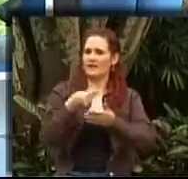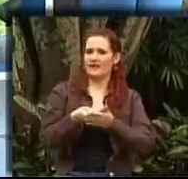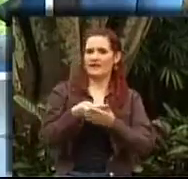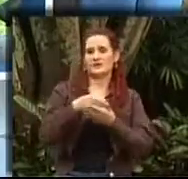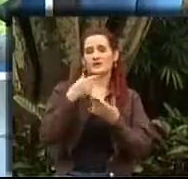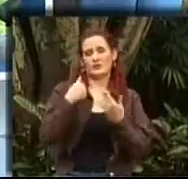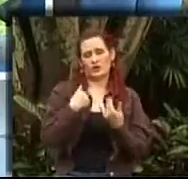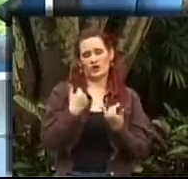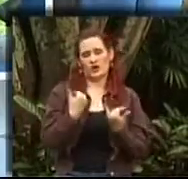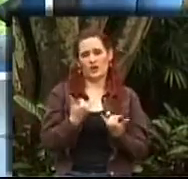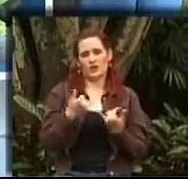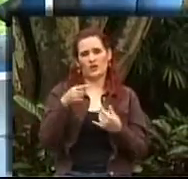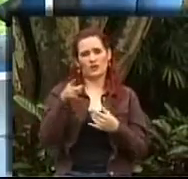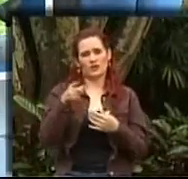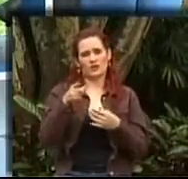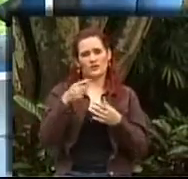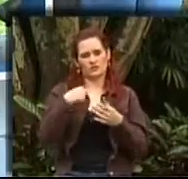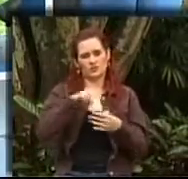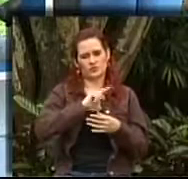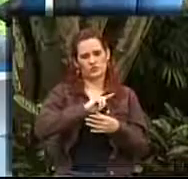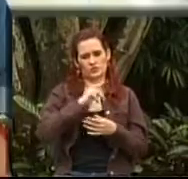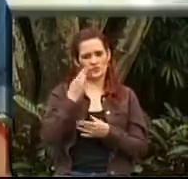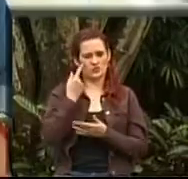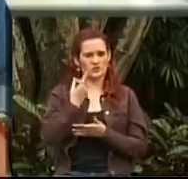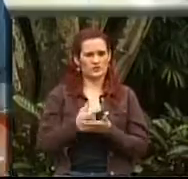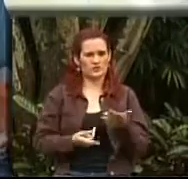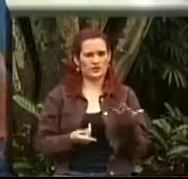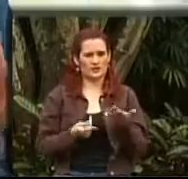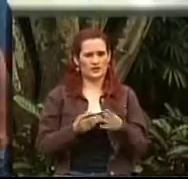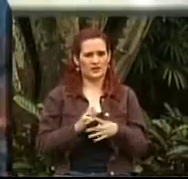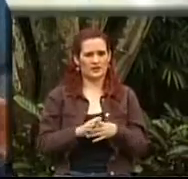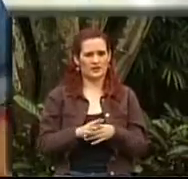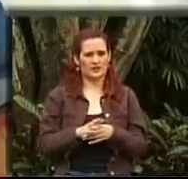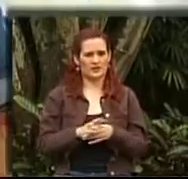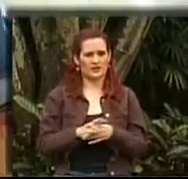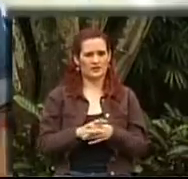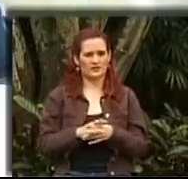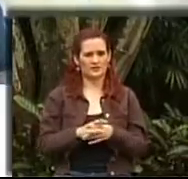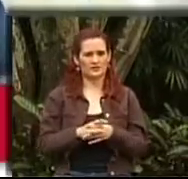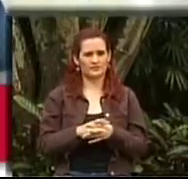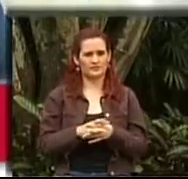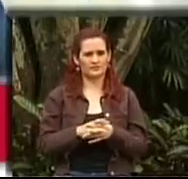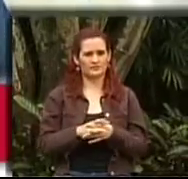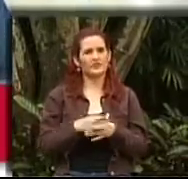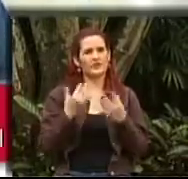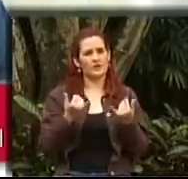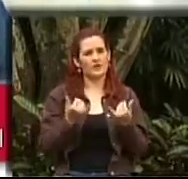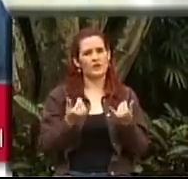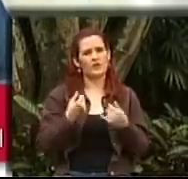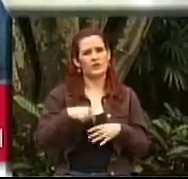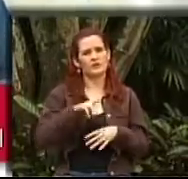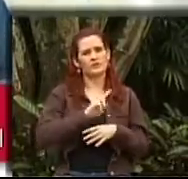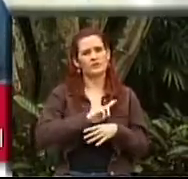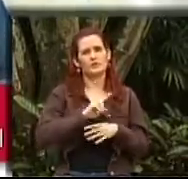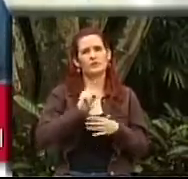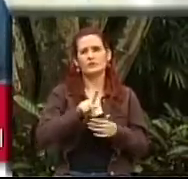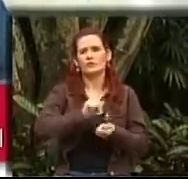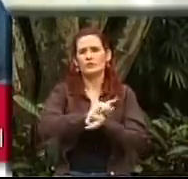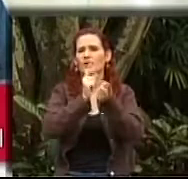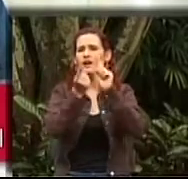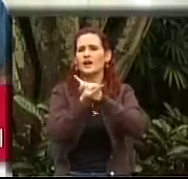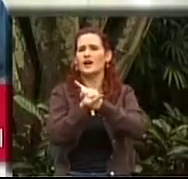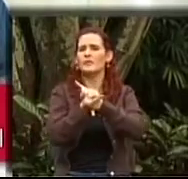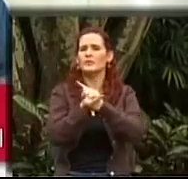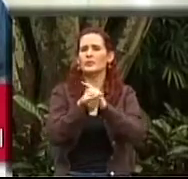Adriana? Bueno, sí. La idea nuestra y en el proceso que tenemos de transformación de la unidad es casi que